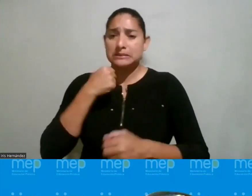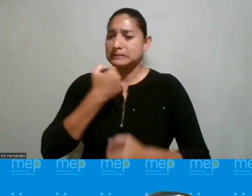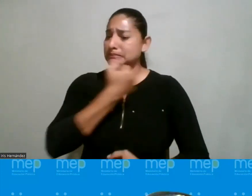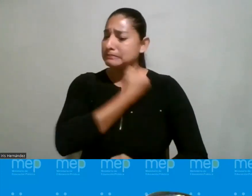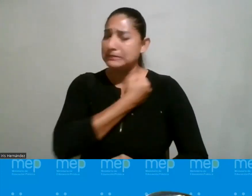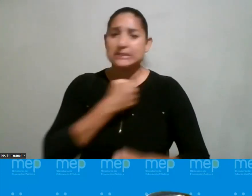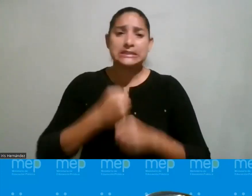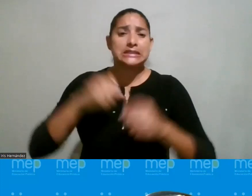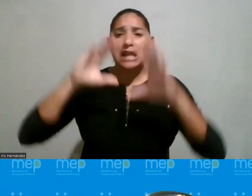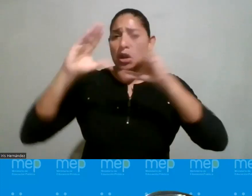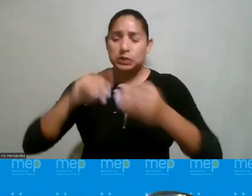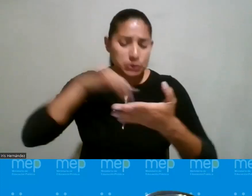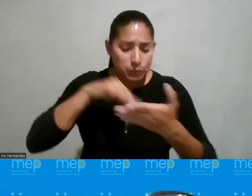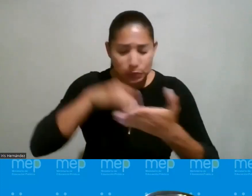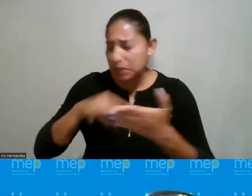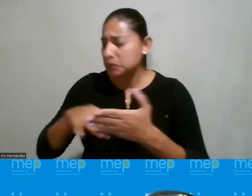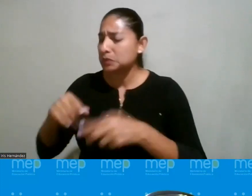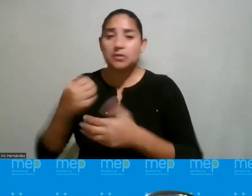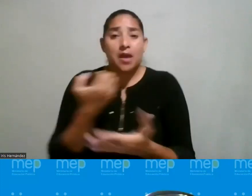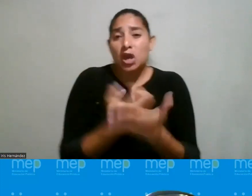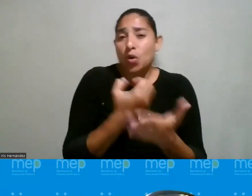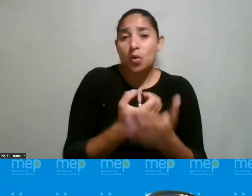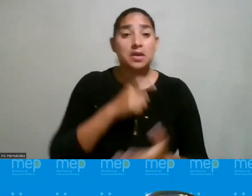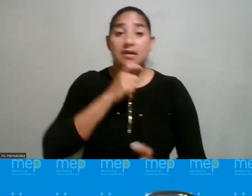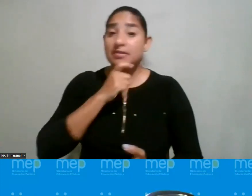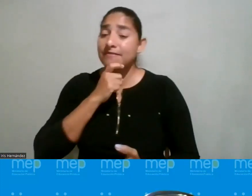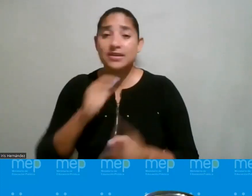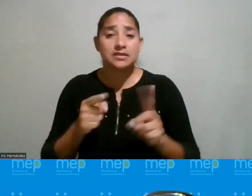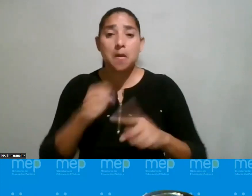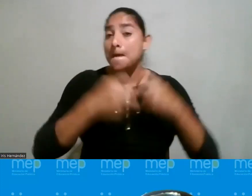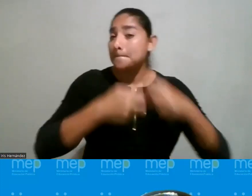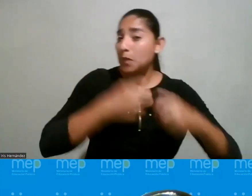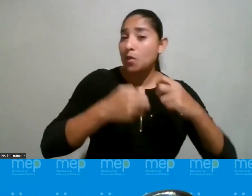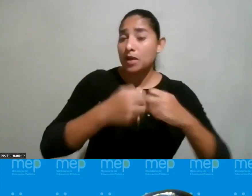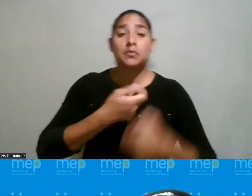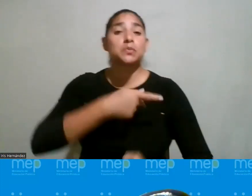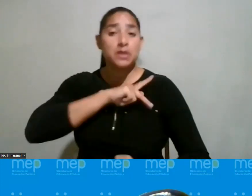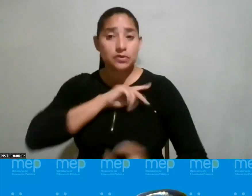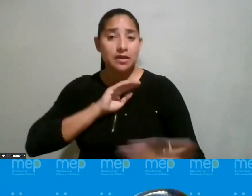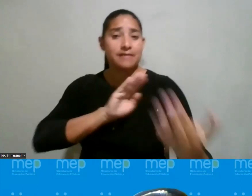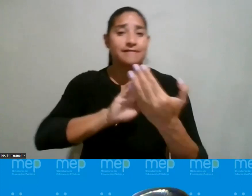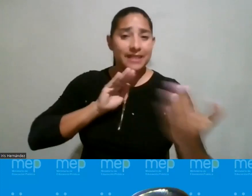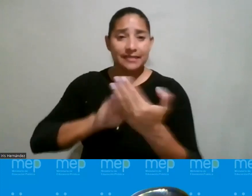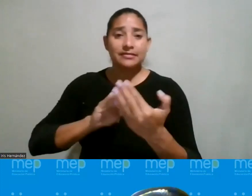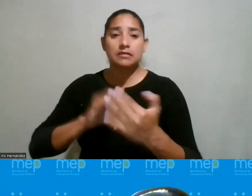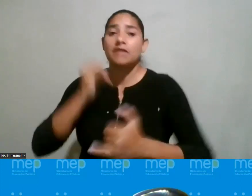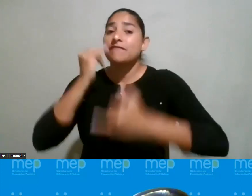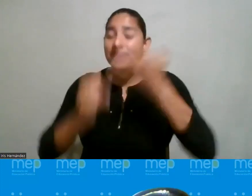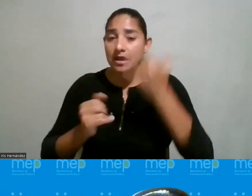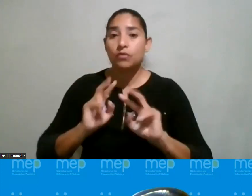las noches sin dormir las condiciones tal vez económicas difíciles los problemas que tuvieron que enfrentar no va el resultado final